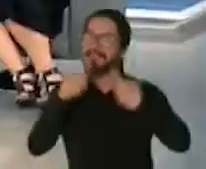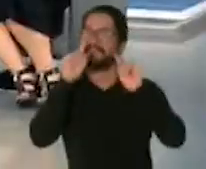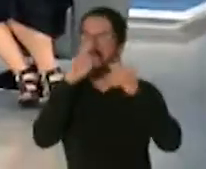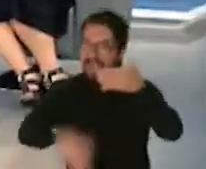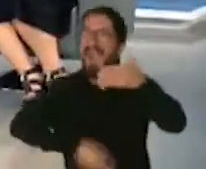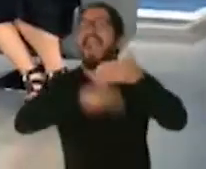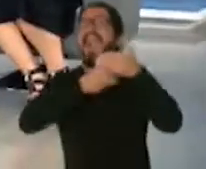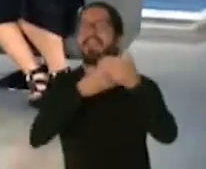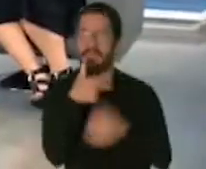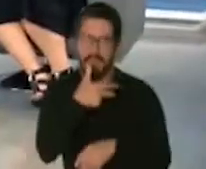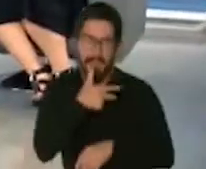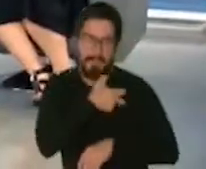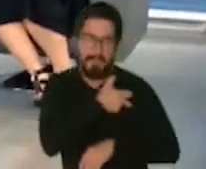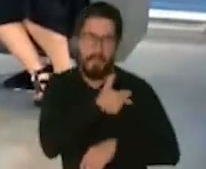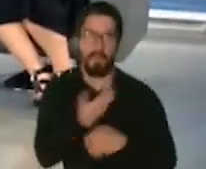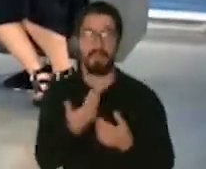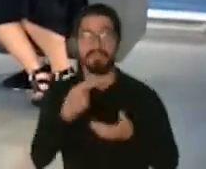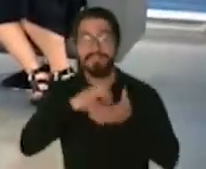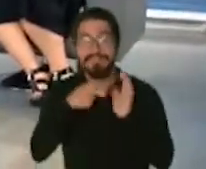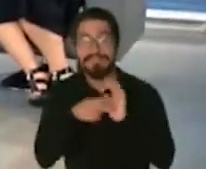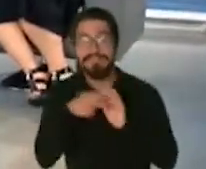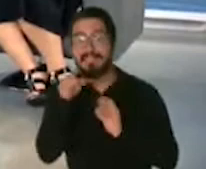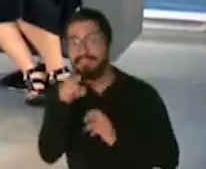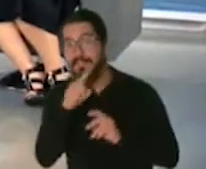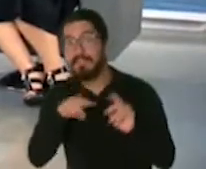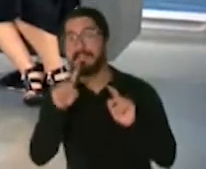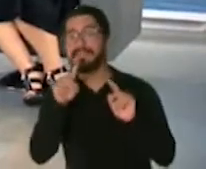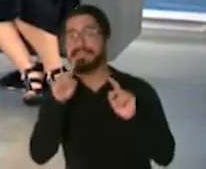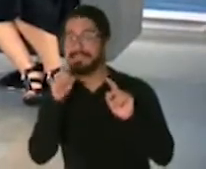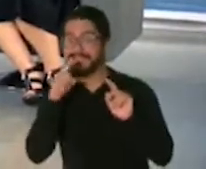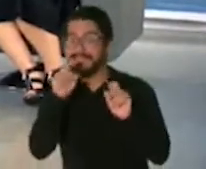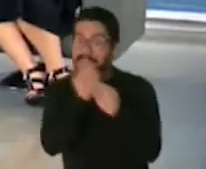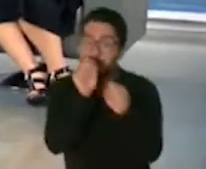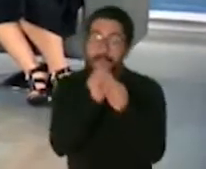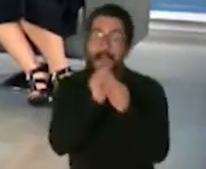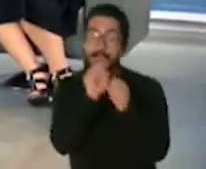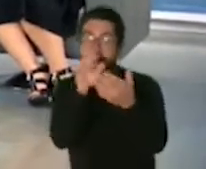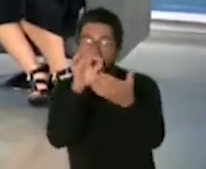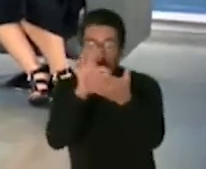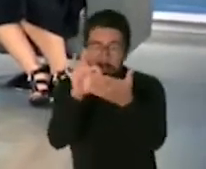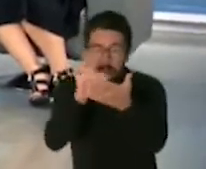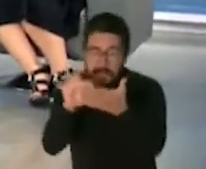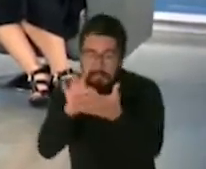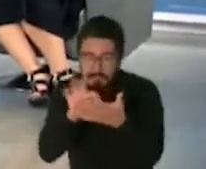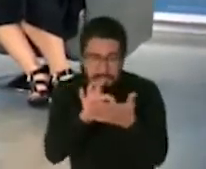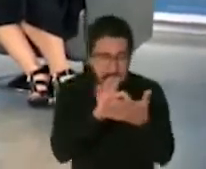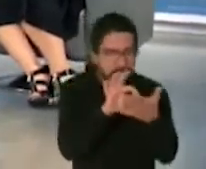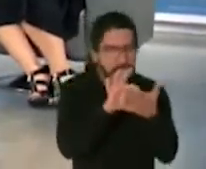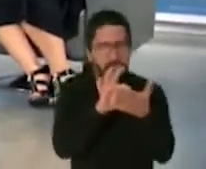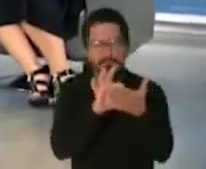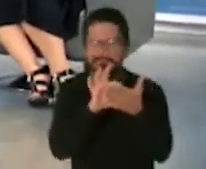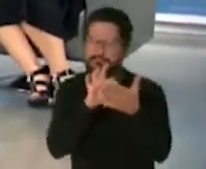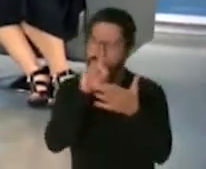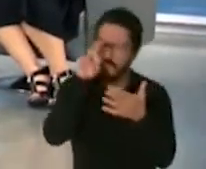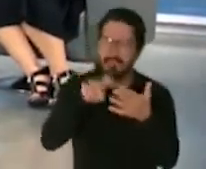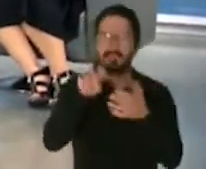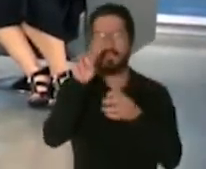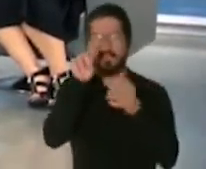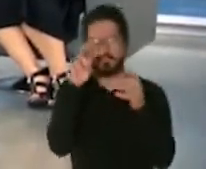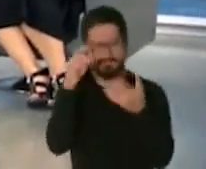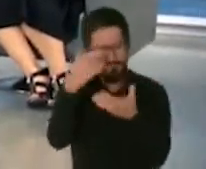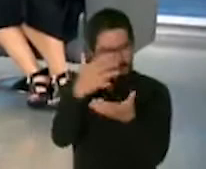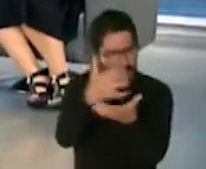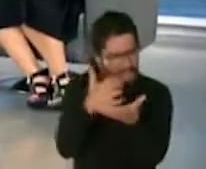lo que tenemos ahora es que organizar transparentemente los números para que el pueblo de Puerto Rico sepa mira por decirte hicimos 10 mil pruebas y